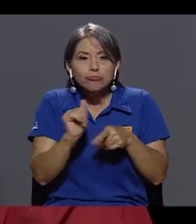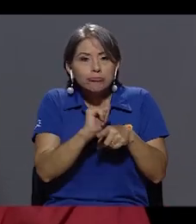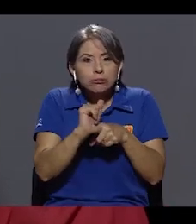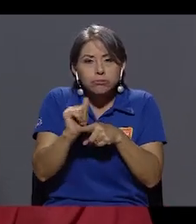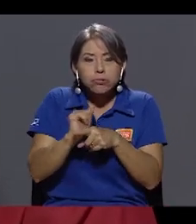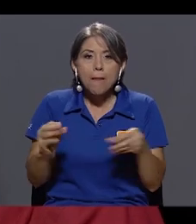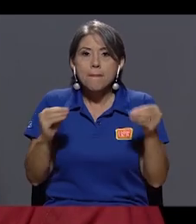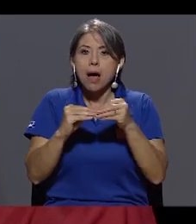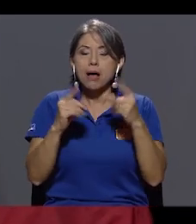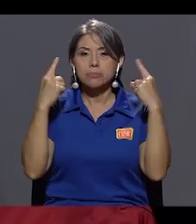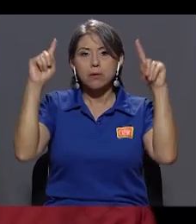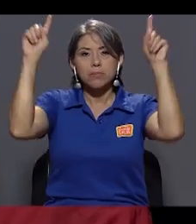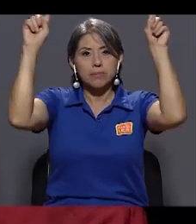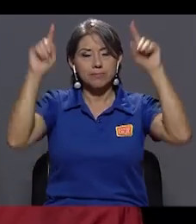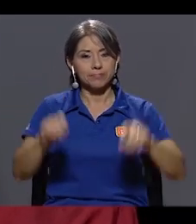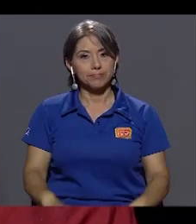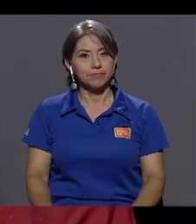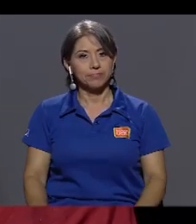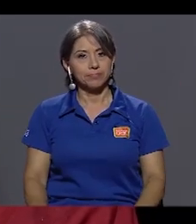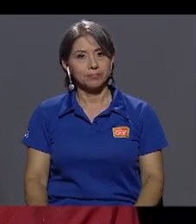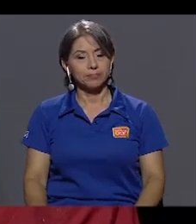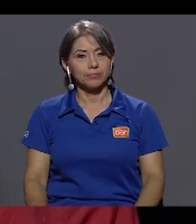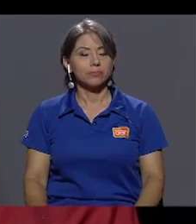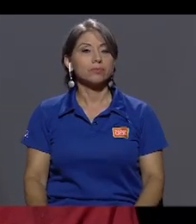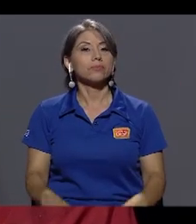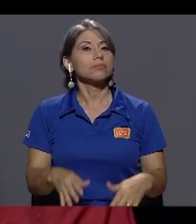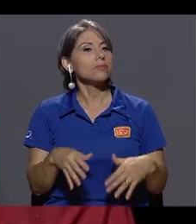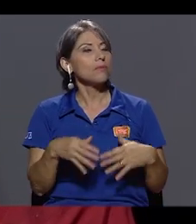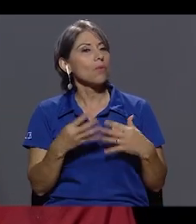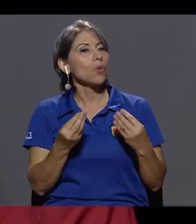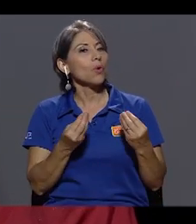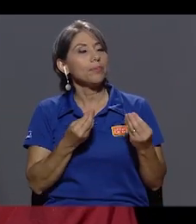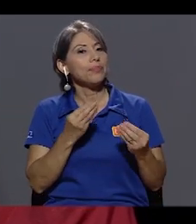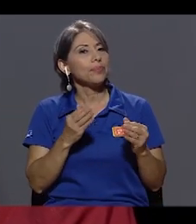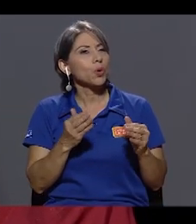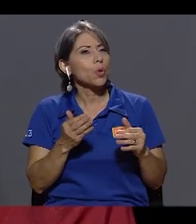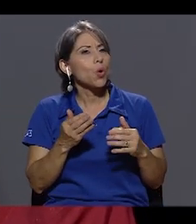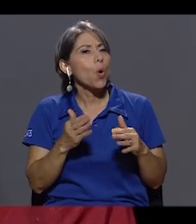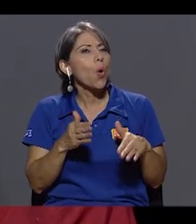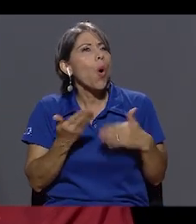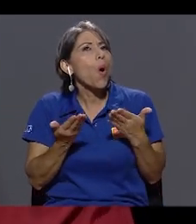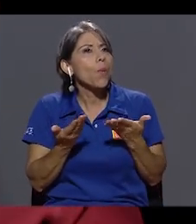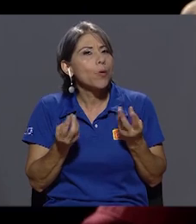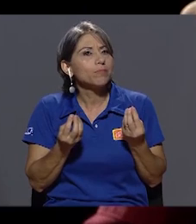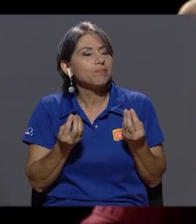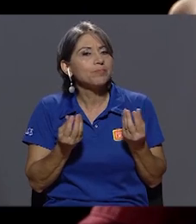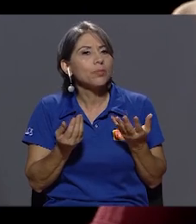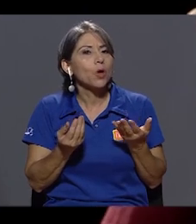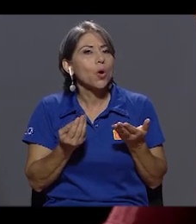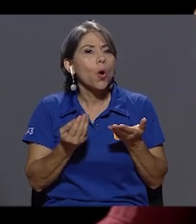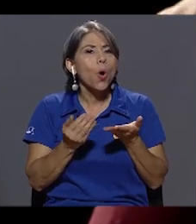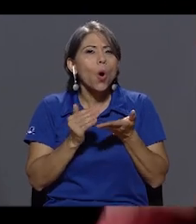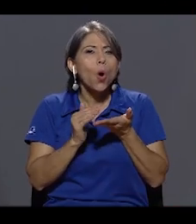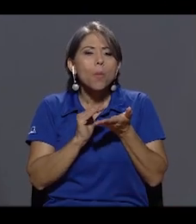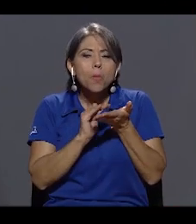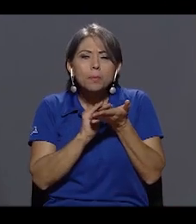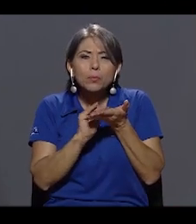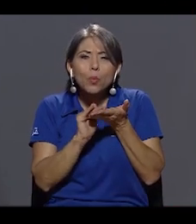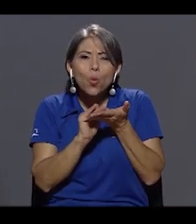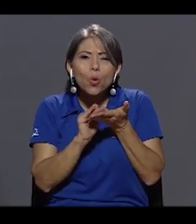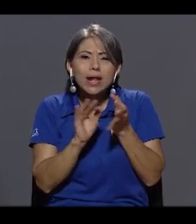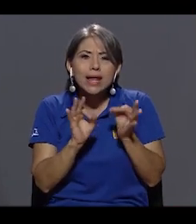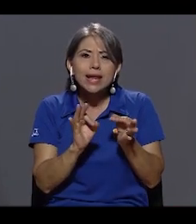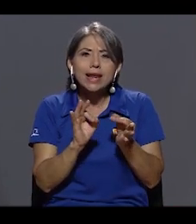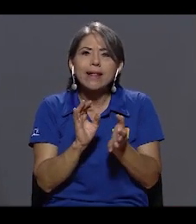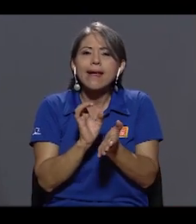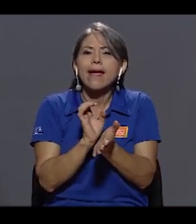siendo más exitoso. ¿Cómo pulir y sobre todo evitar que